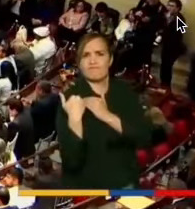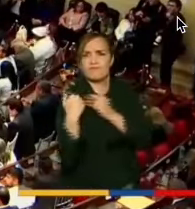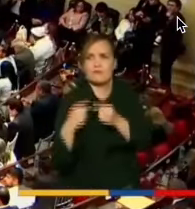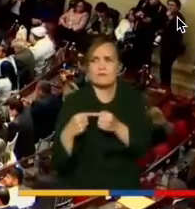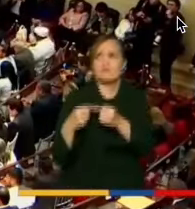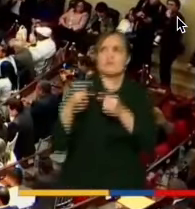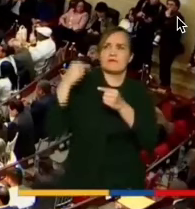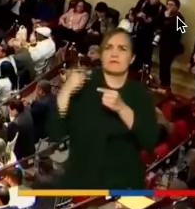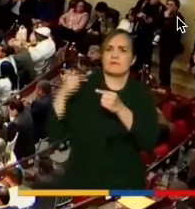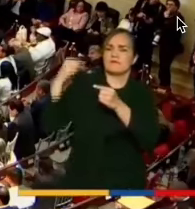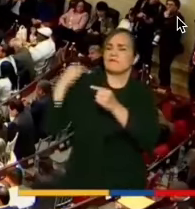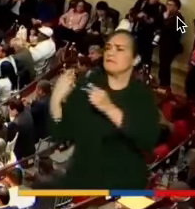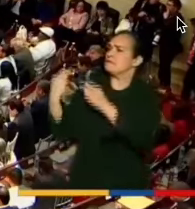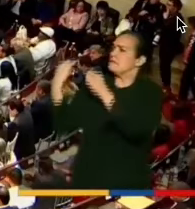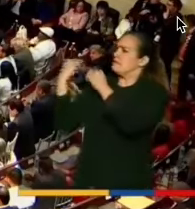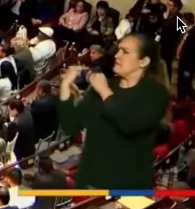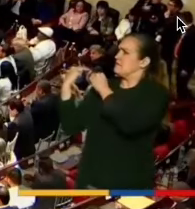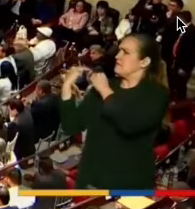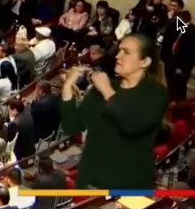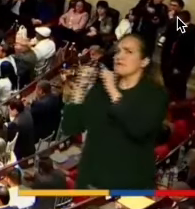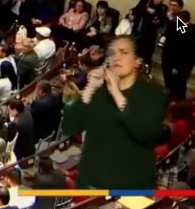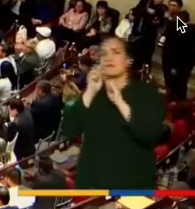sino con los que vendrán.